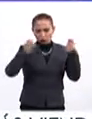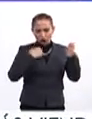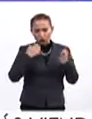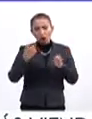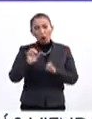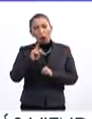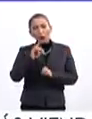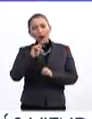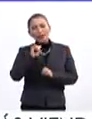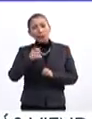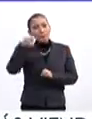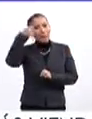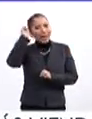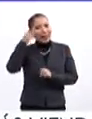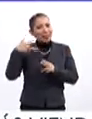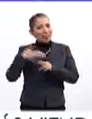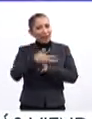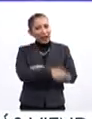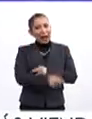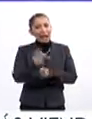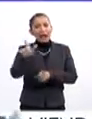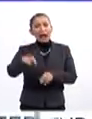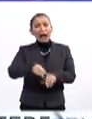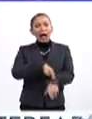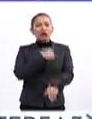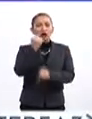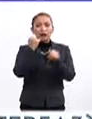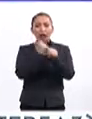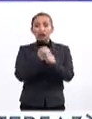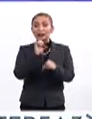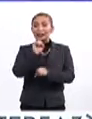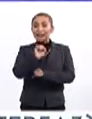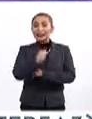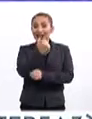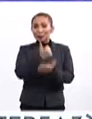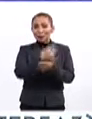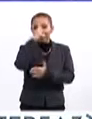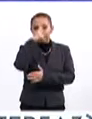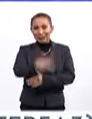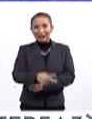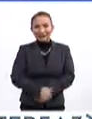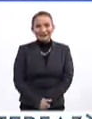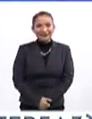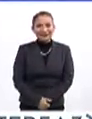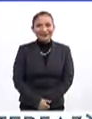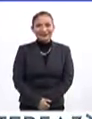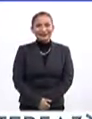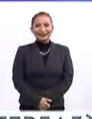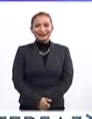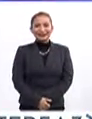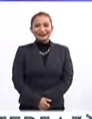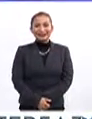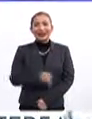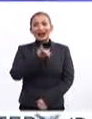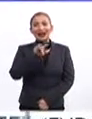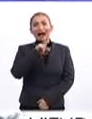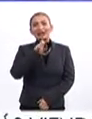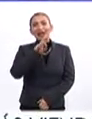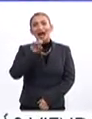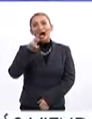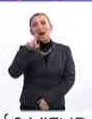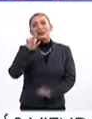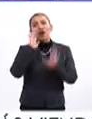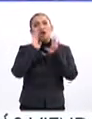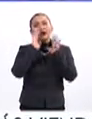Operación Peine y Tijera, los largos años 60 en la Ciudad de México. Y Javier Aranda